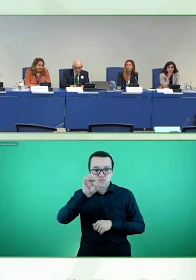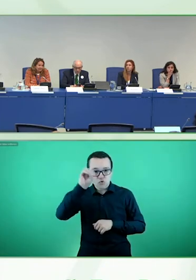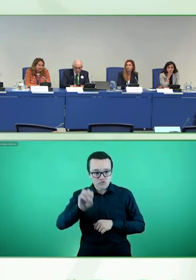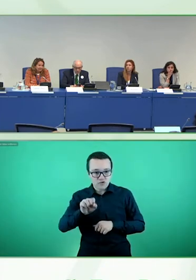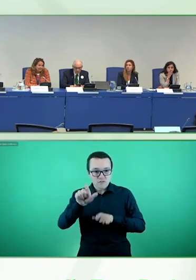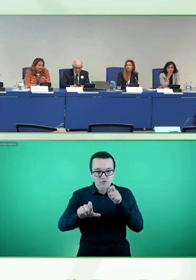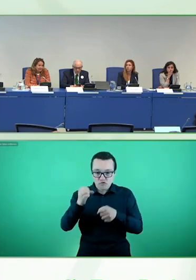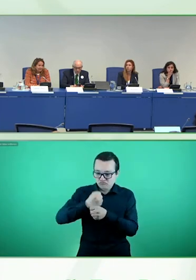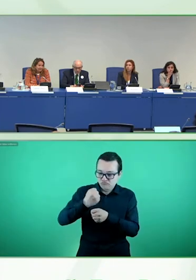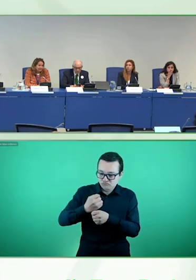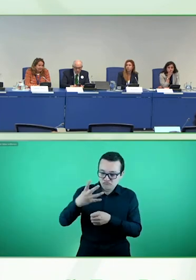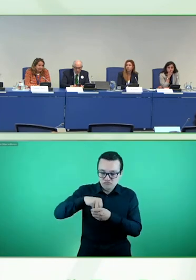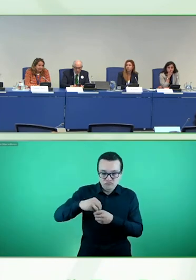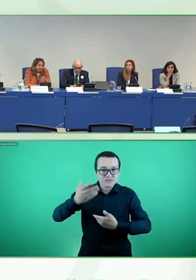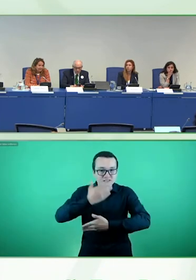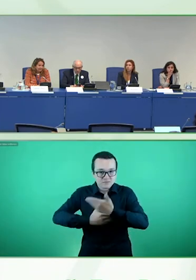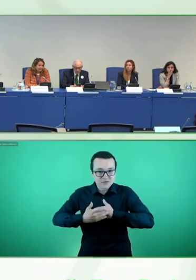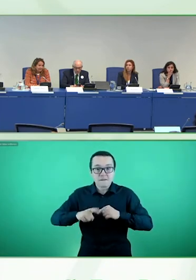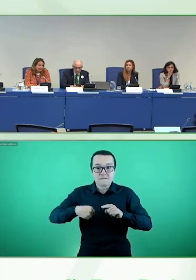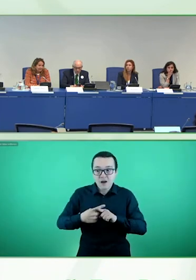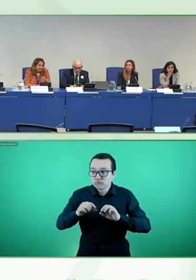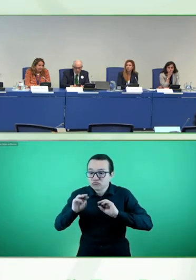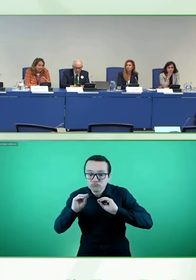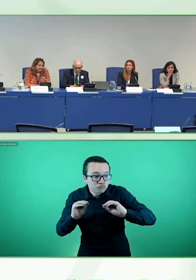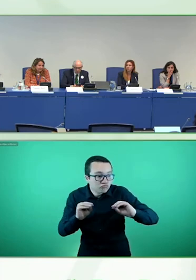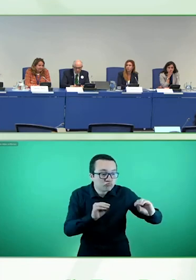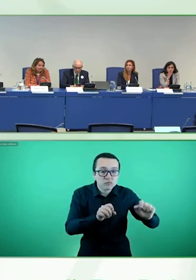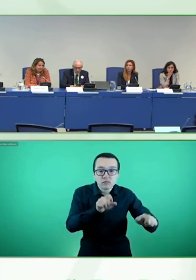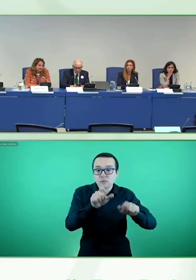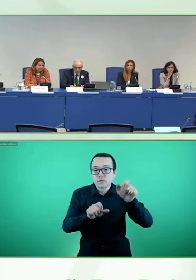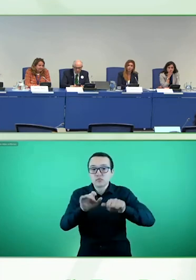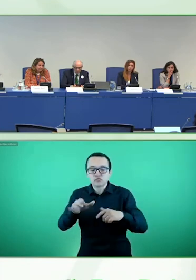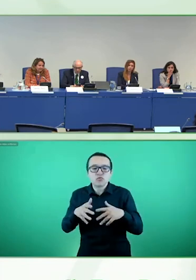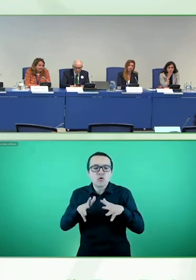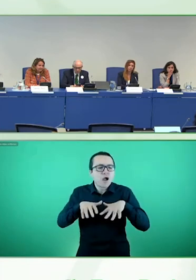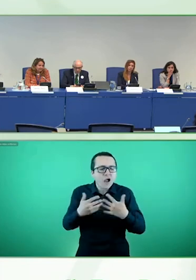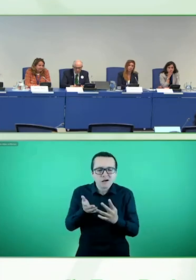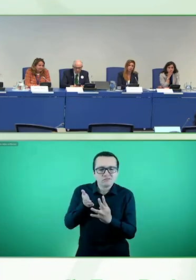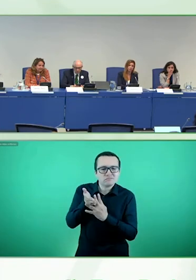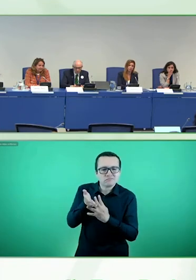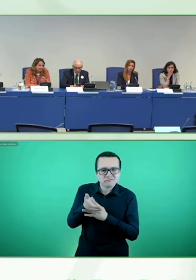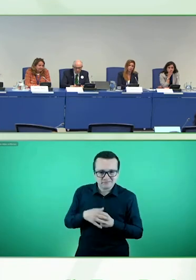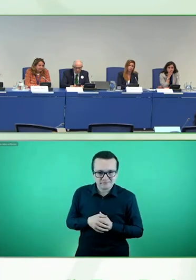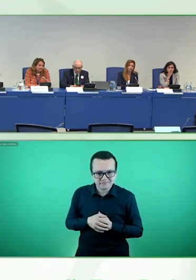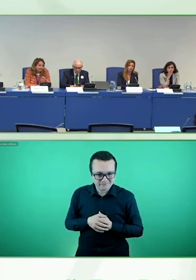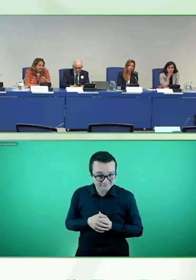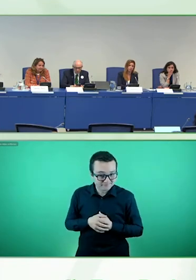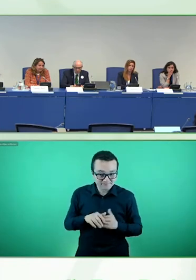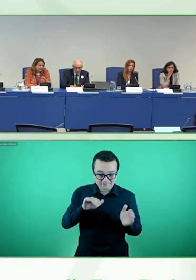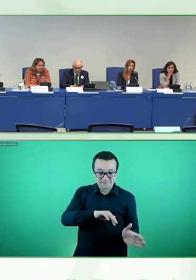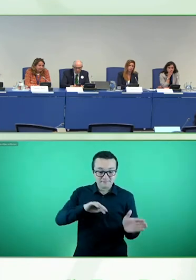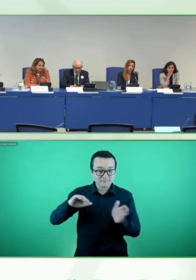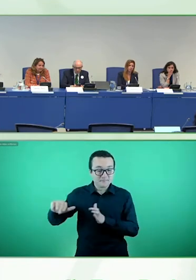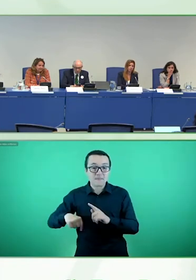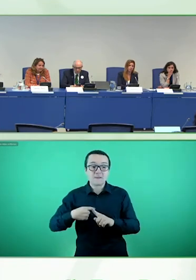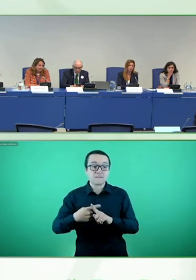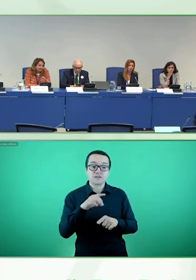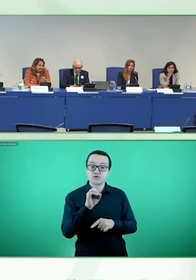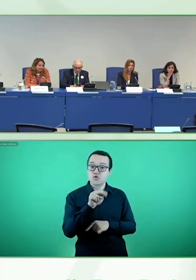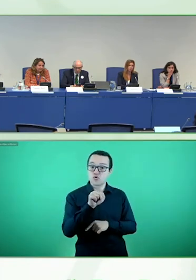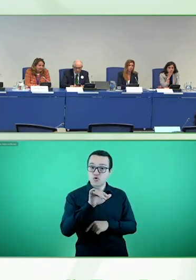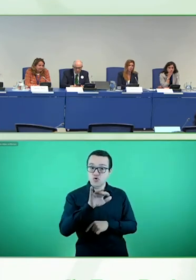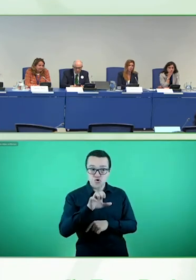en el ámbito de la accesibilidad. Por otro lado, la Fundación 11 también apuesta desde hace ya unos años